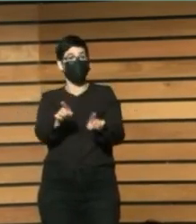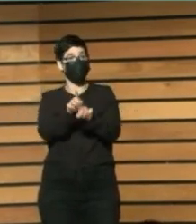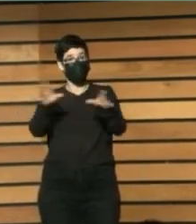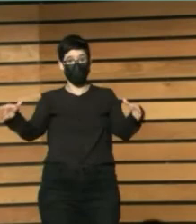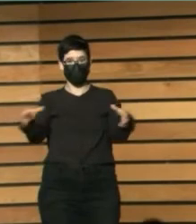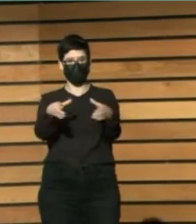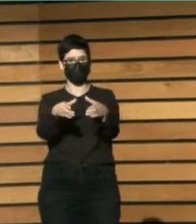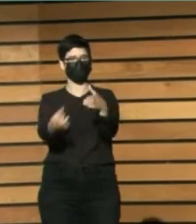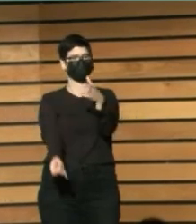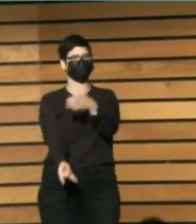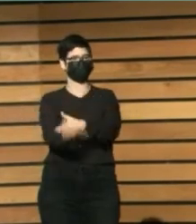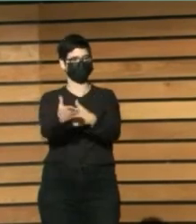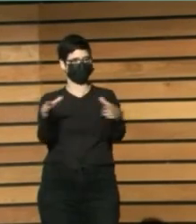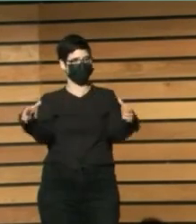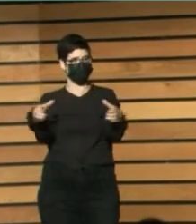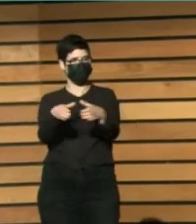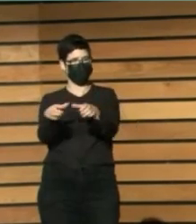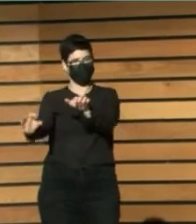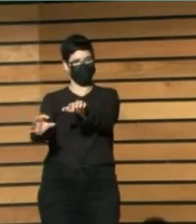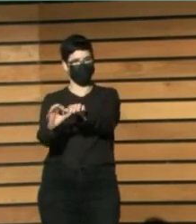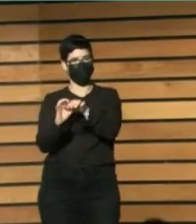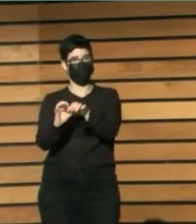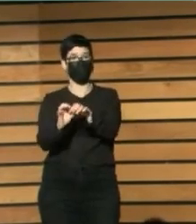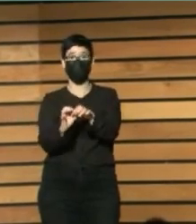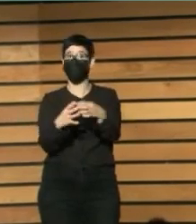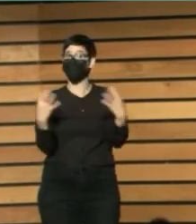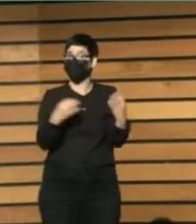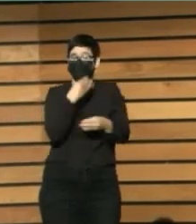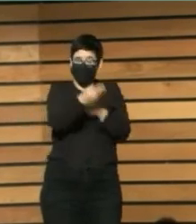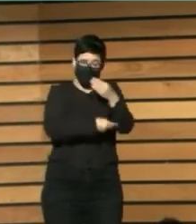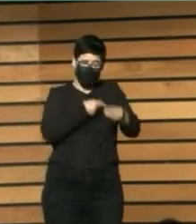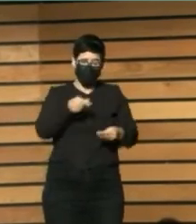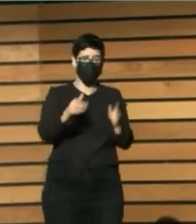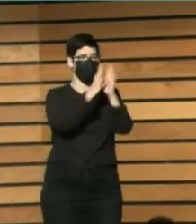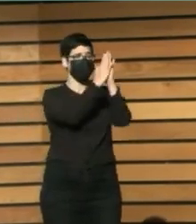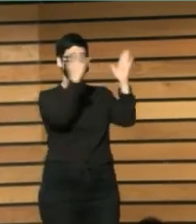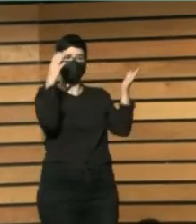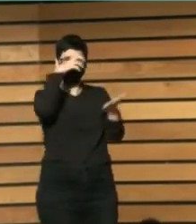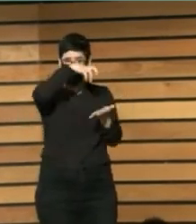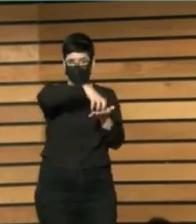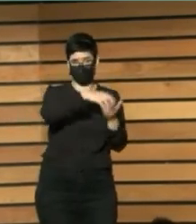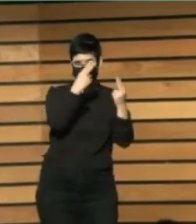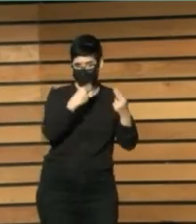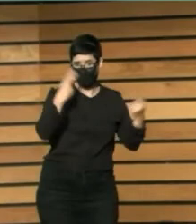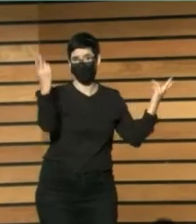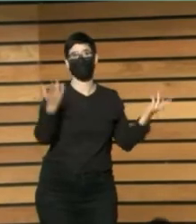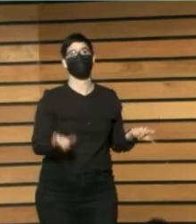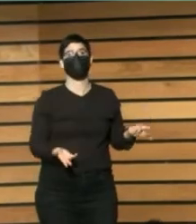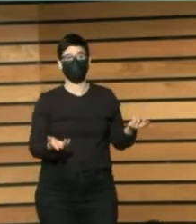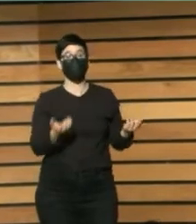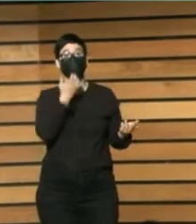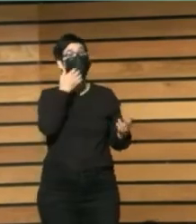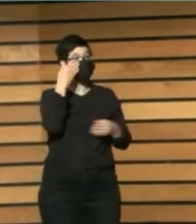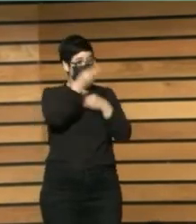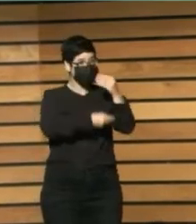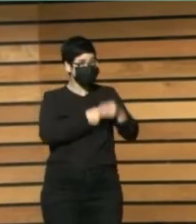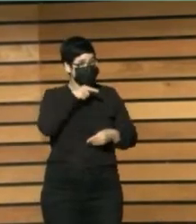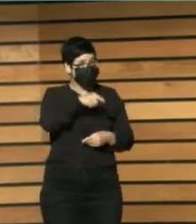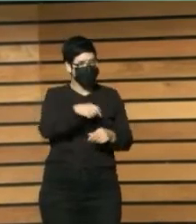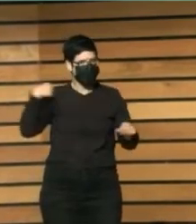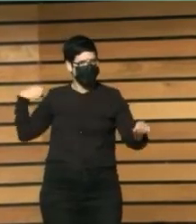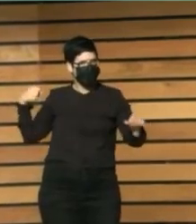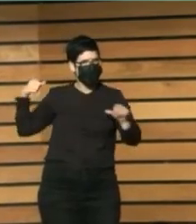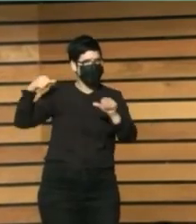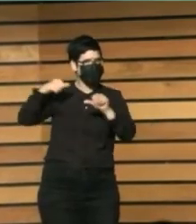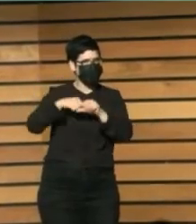¿no? Y esto es lo que debemos hacer las bibliotecas públicas. Y en esto nos debemos centrar, ¿no? Y entonces si hacemos esto que hemos hecho toda la vida, ¿para qué